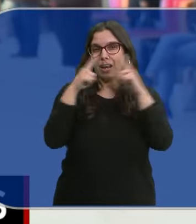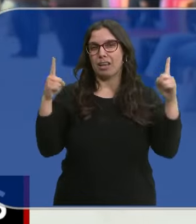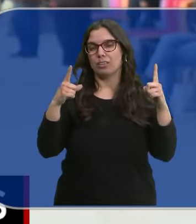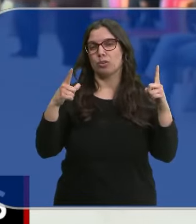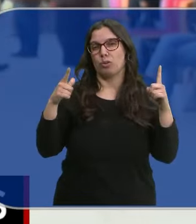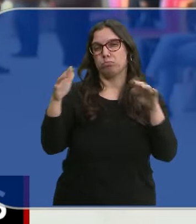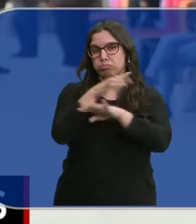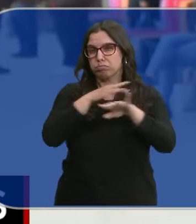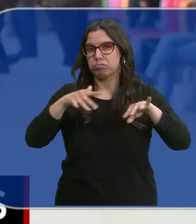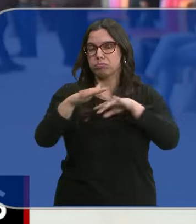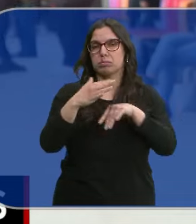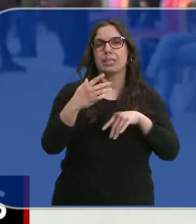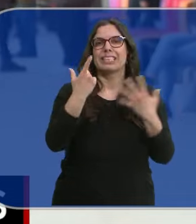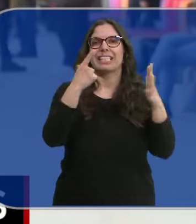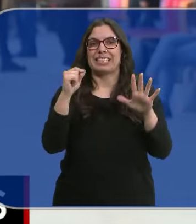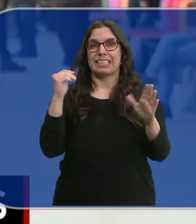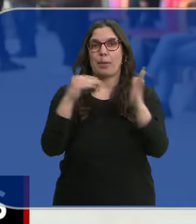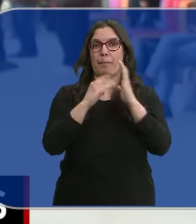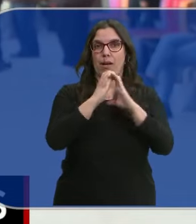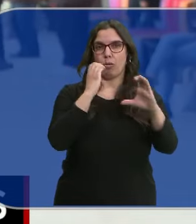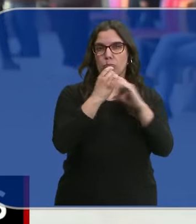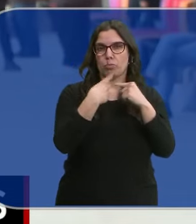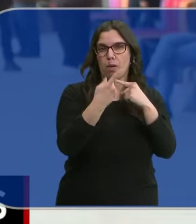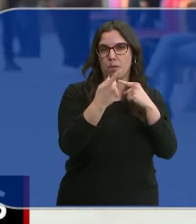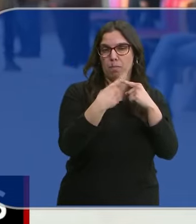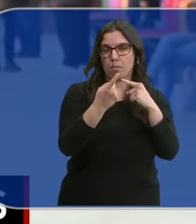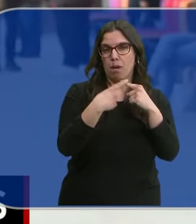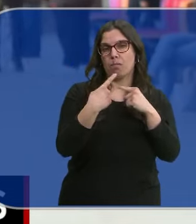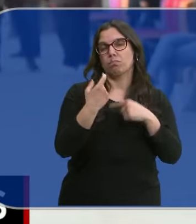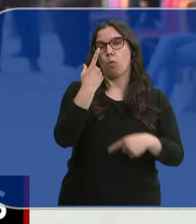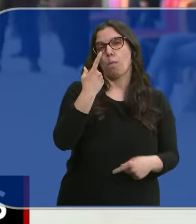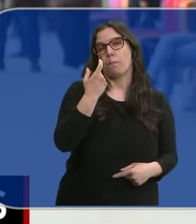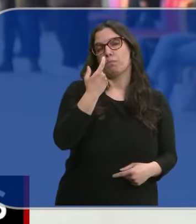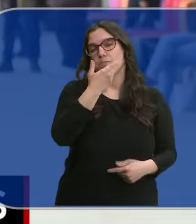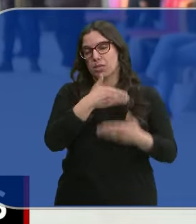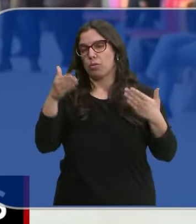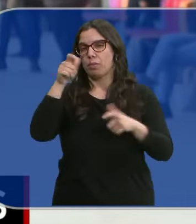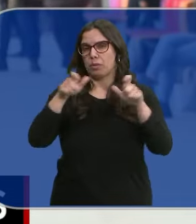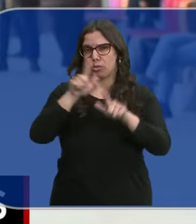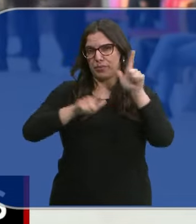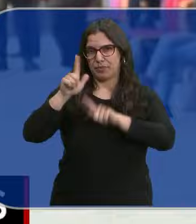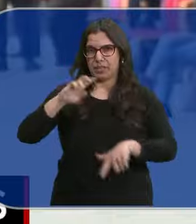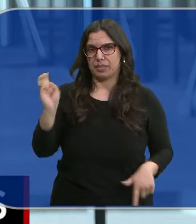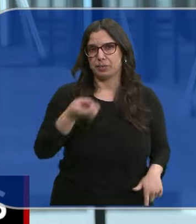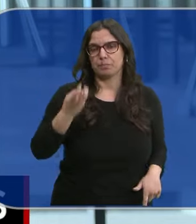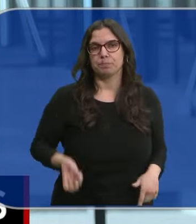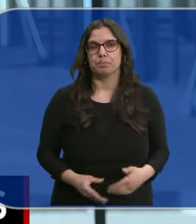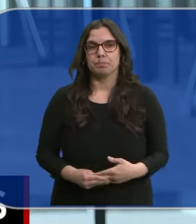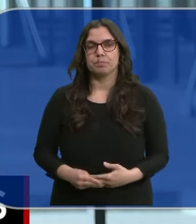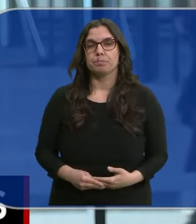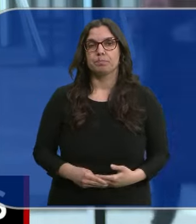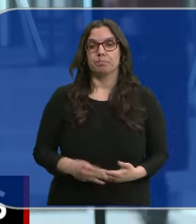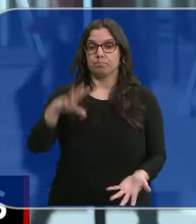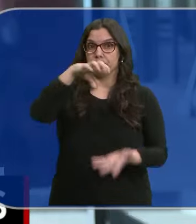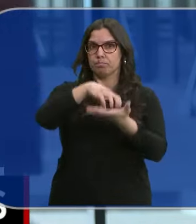año alrededor de 60.000 autobuses y pasan alrededor de un millón de viajeros. Son